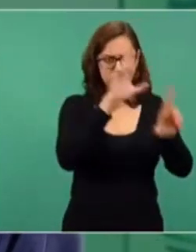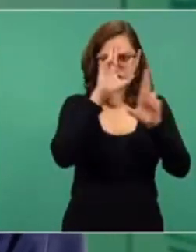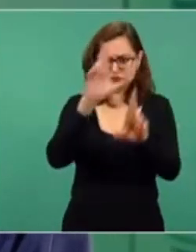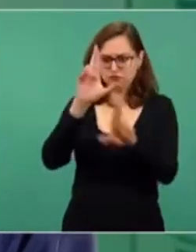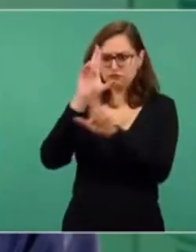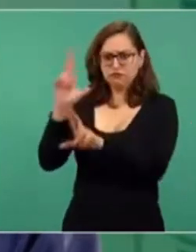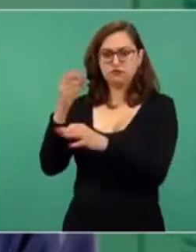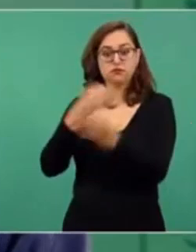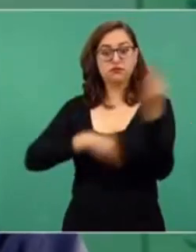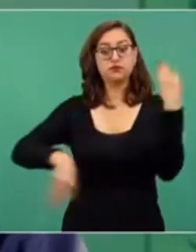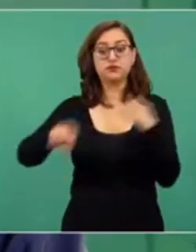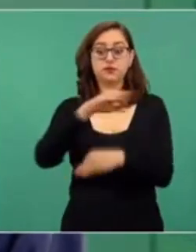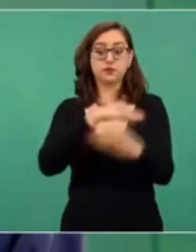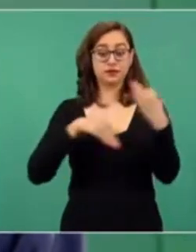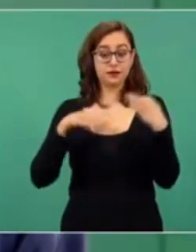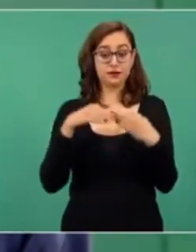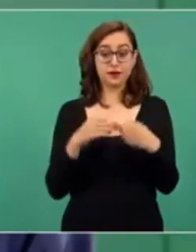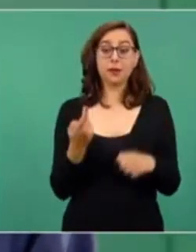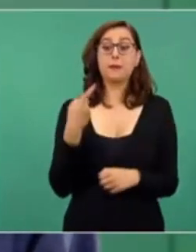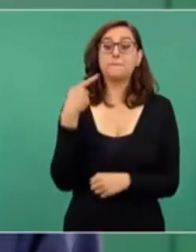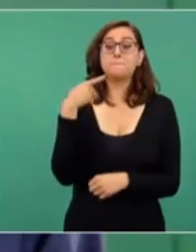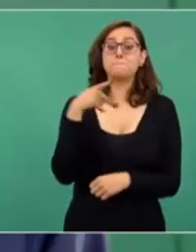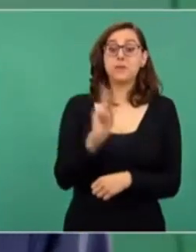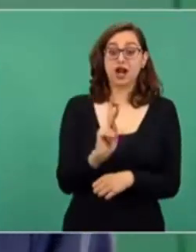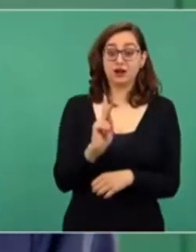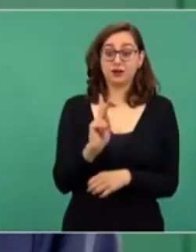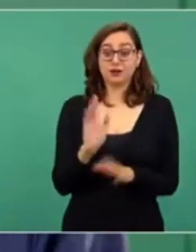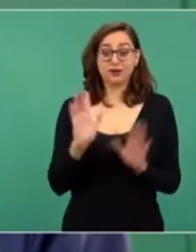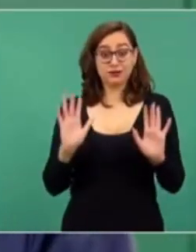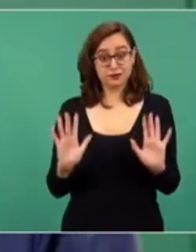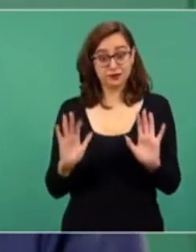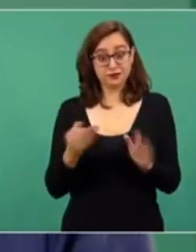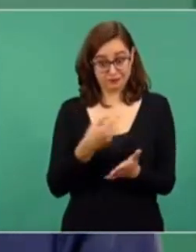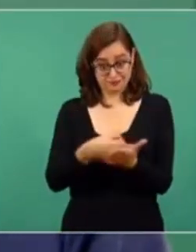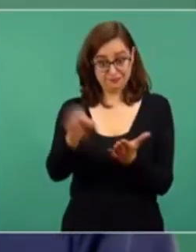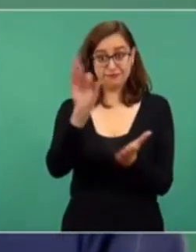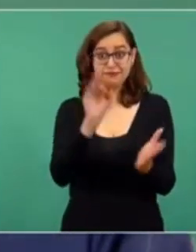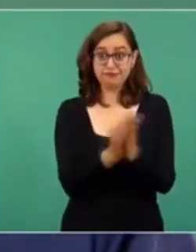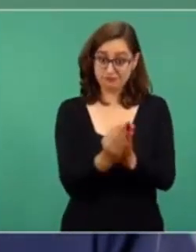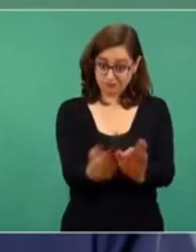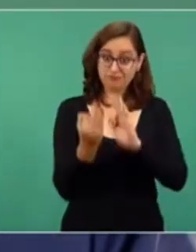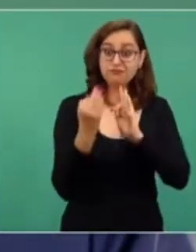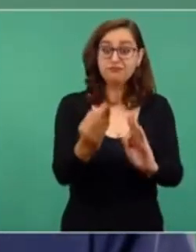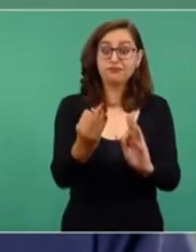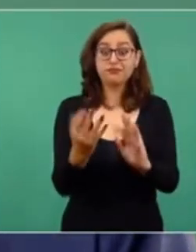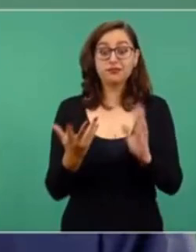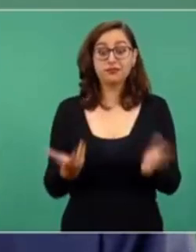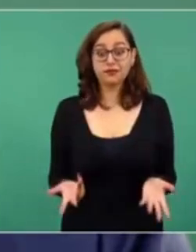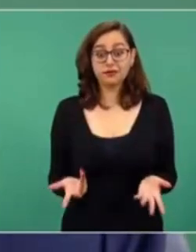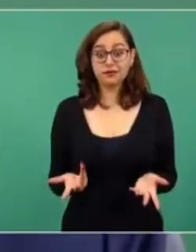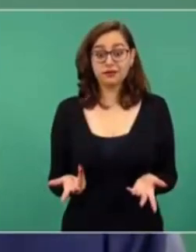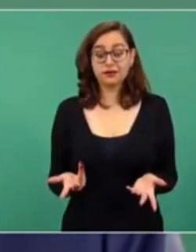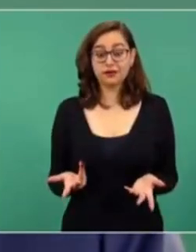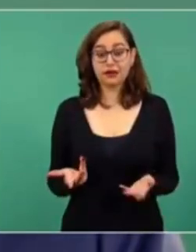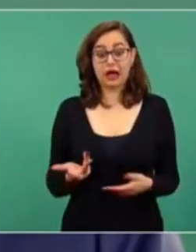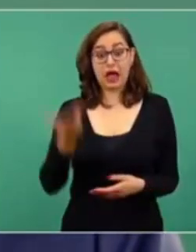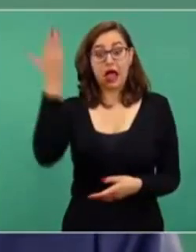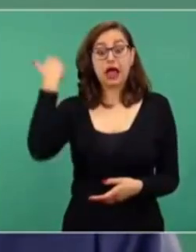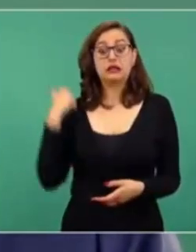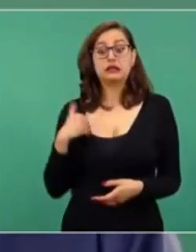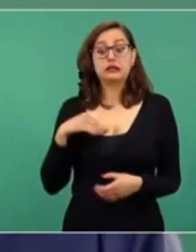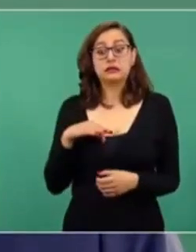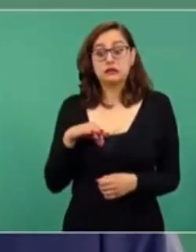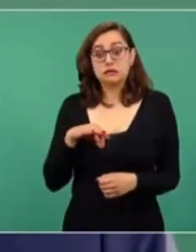nada más que cada quien asuma su responsabilidad, porque antes votaban